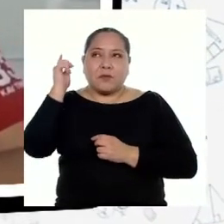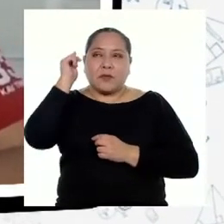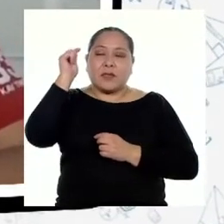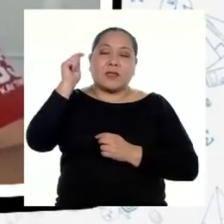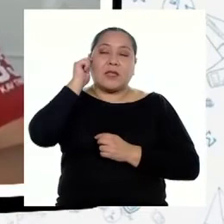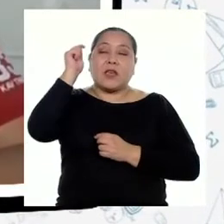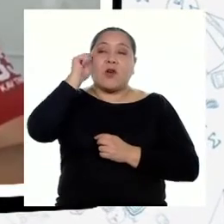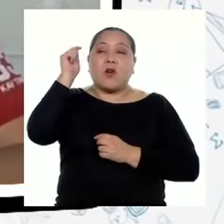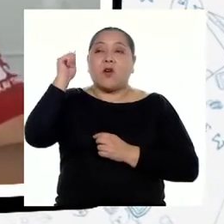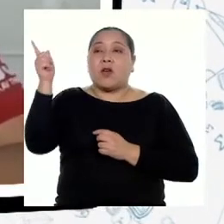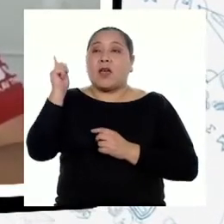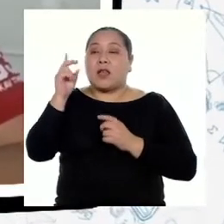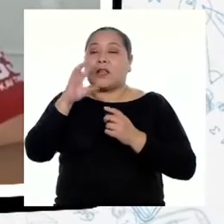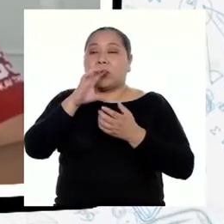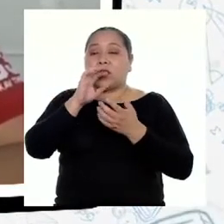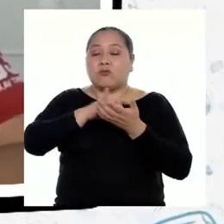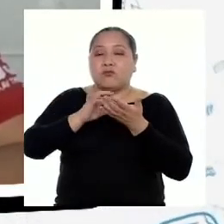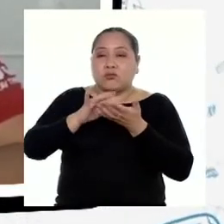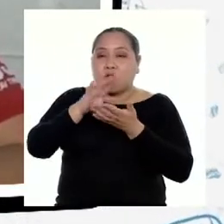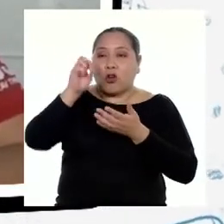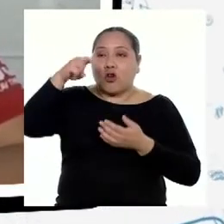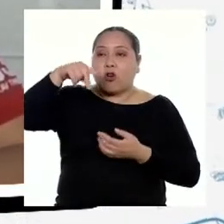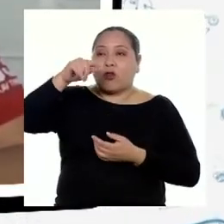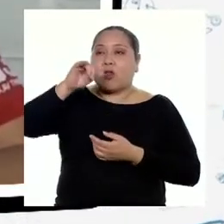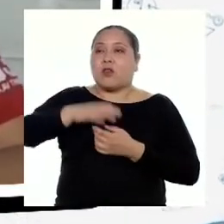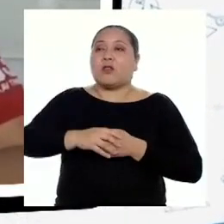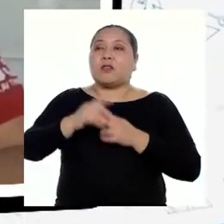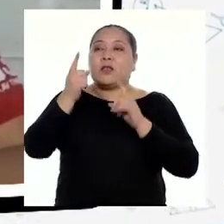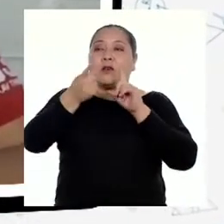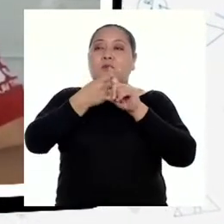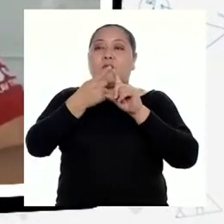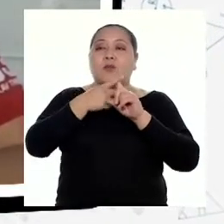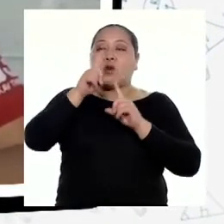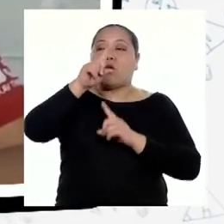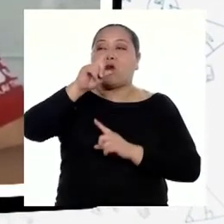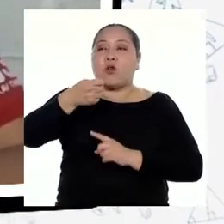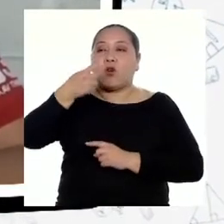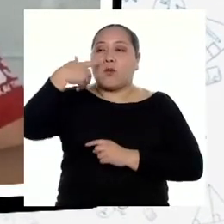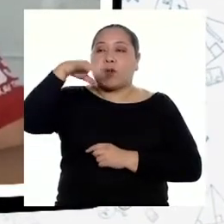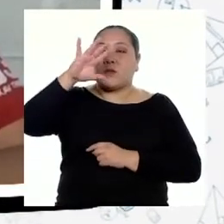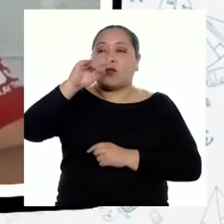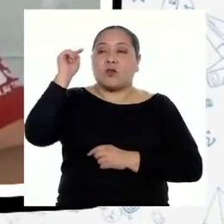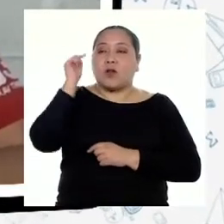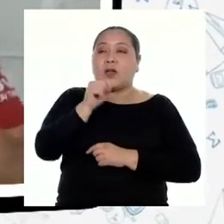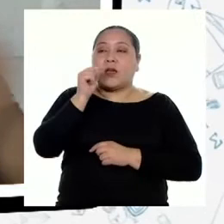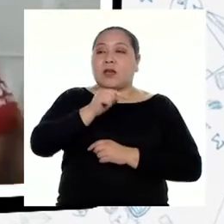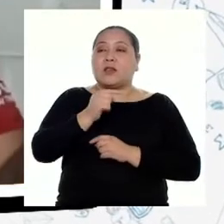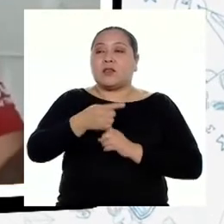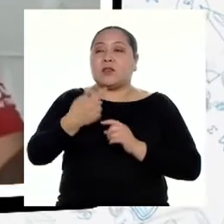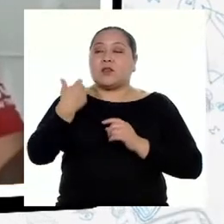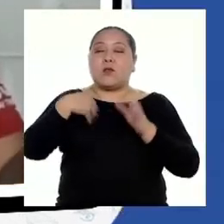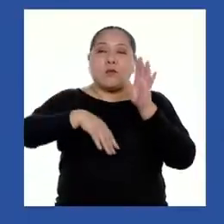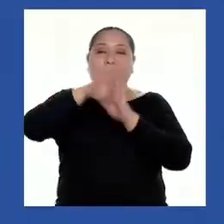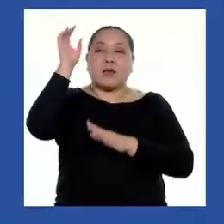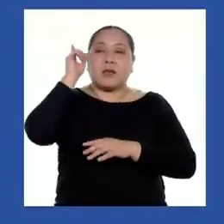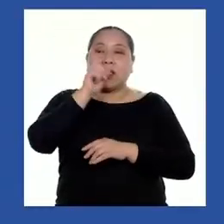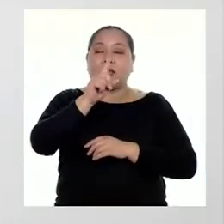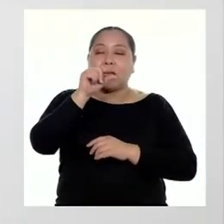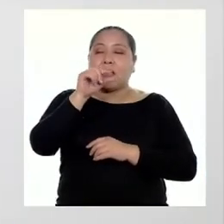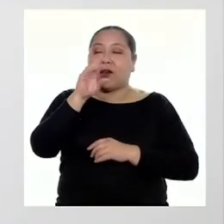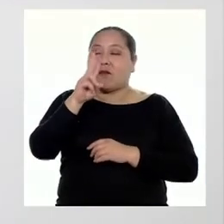multiplicaba el precio por 1,18, el resultado va a ser el precio más el IGB. ¿Es cierto esto?